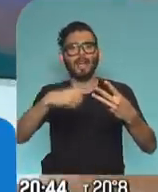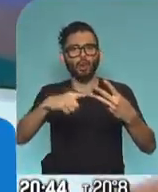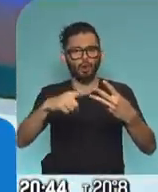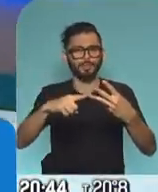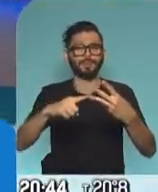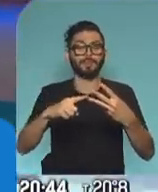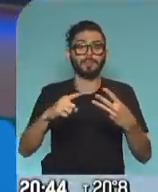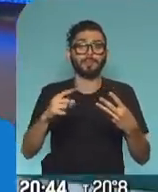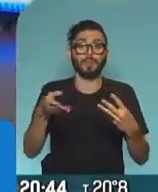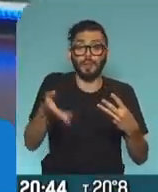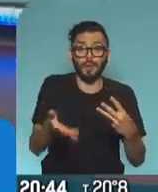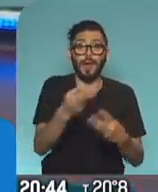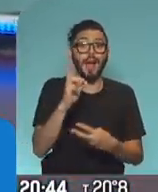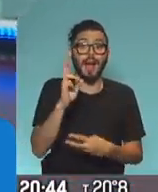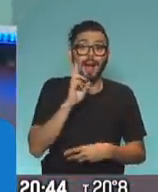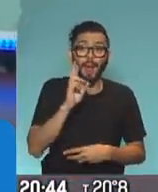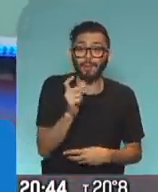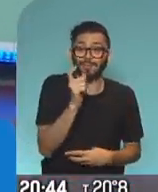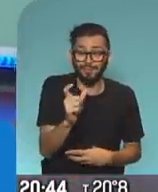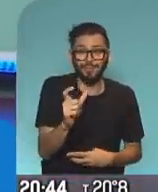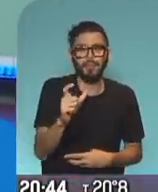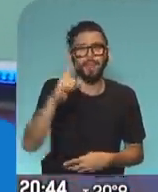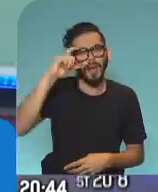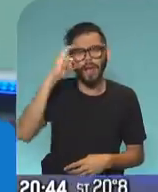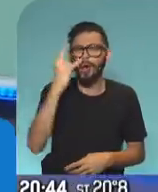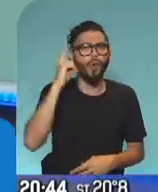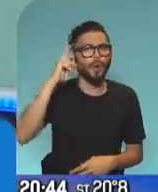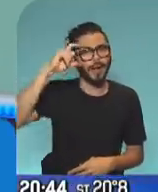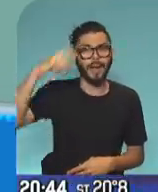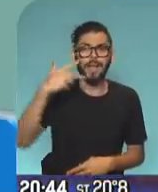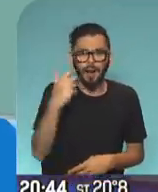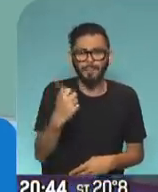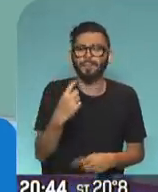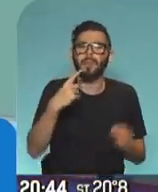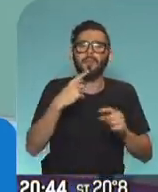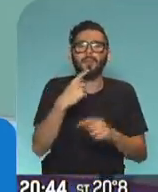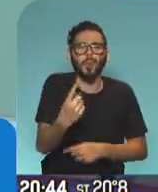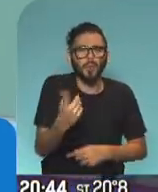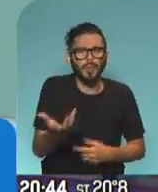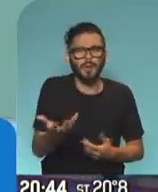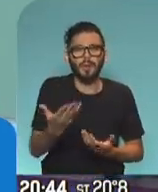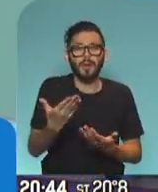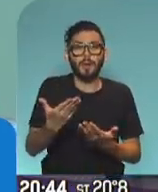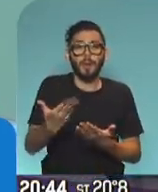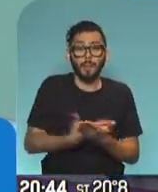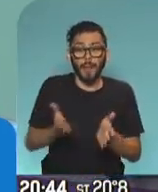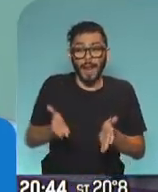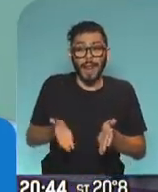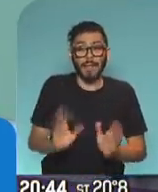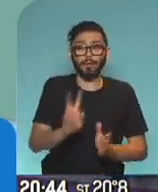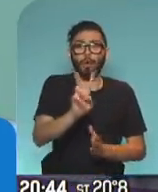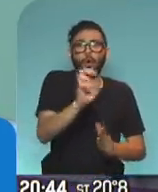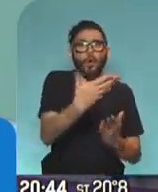para que Fernanda conteste. Eugenia pregunta, ¿si se pueden cargar los papeles para cobrar el nacimiento